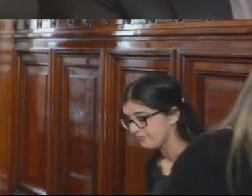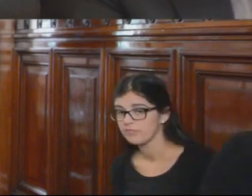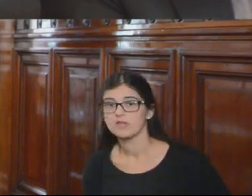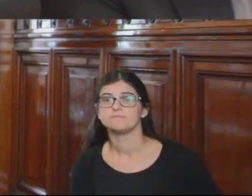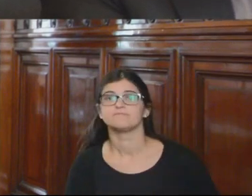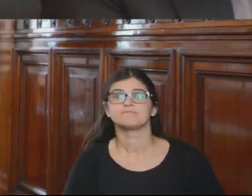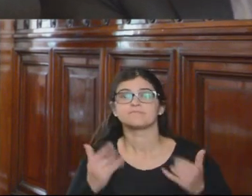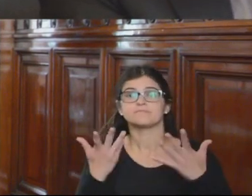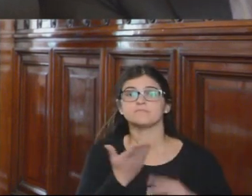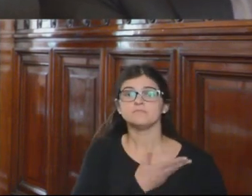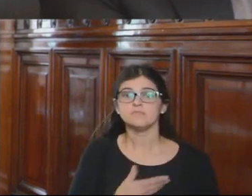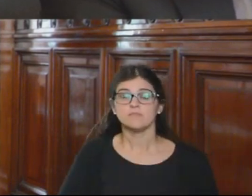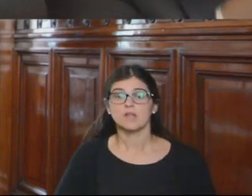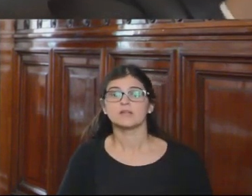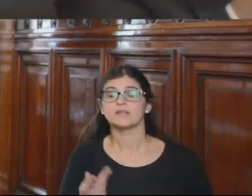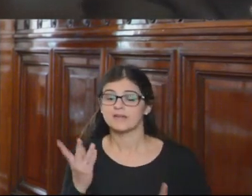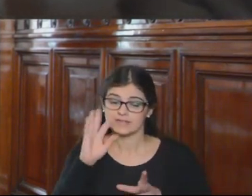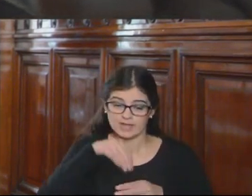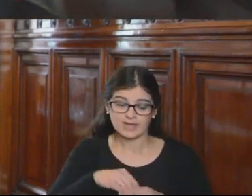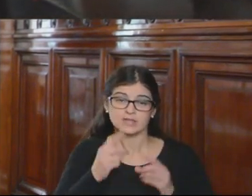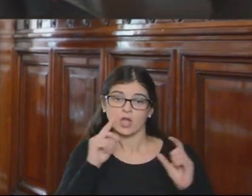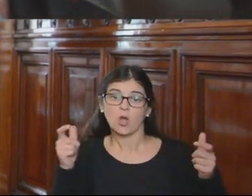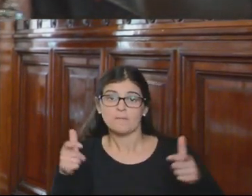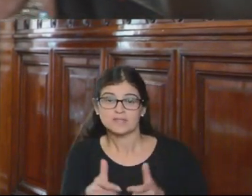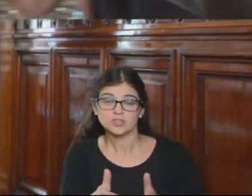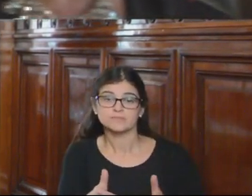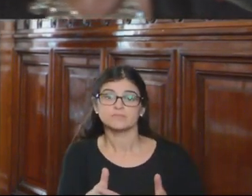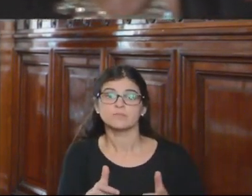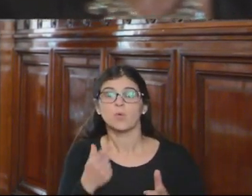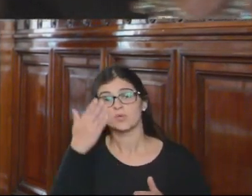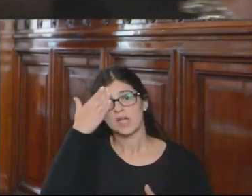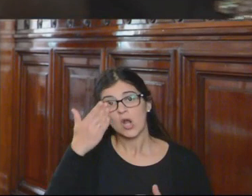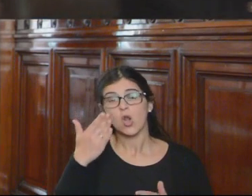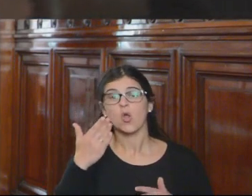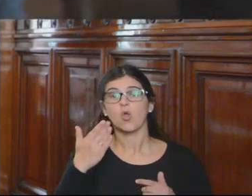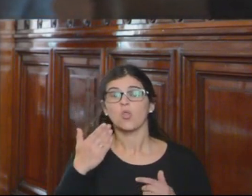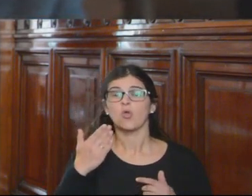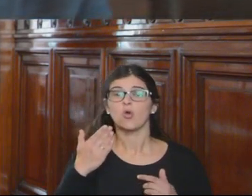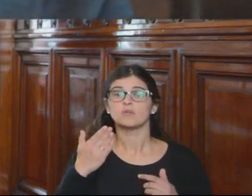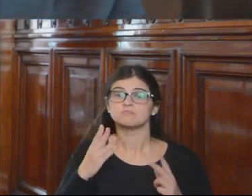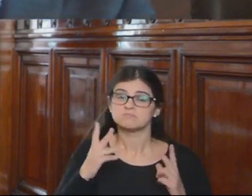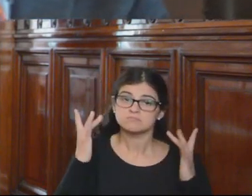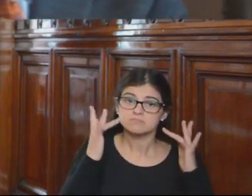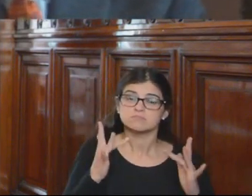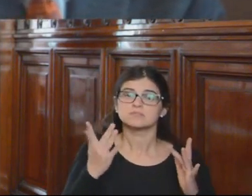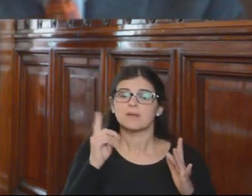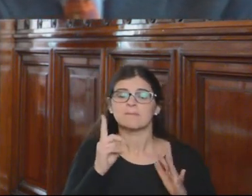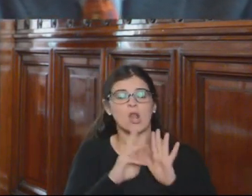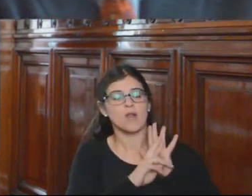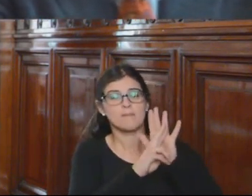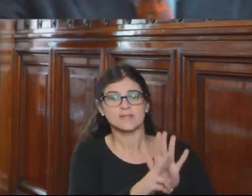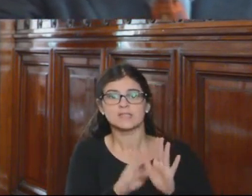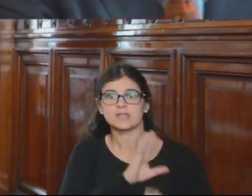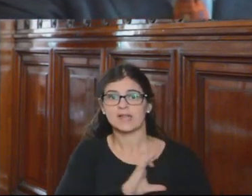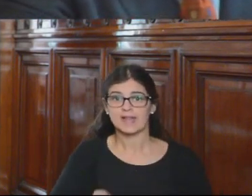Señor Presidente, señores integrantes de la Comisión, un saludo cordial, en mi calidad también a los representantes del